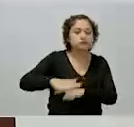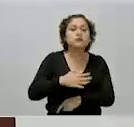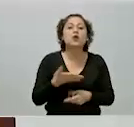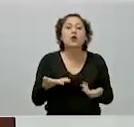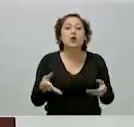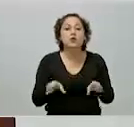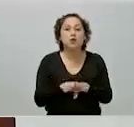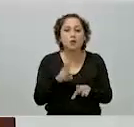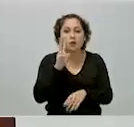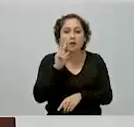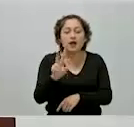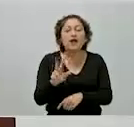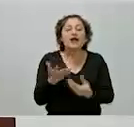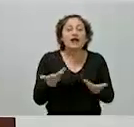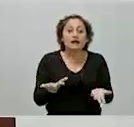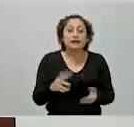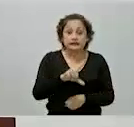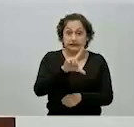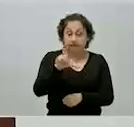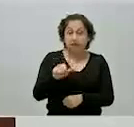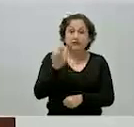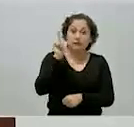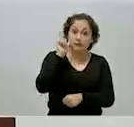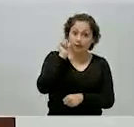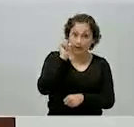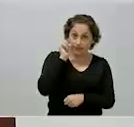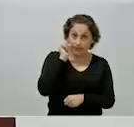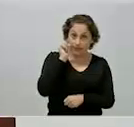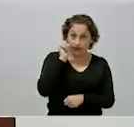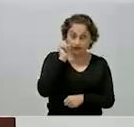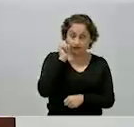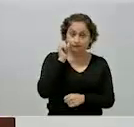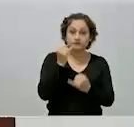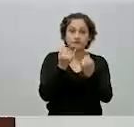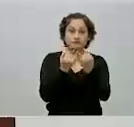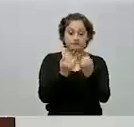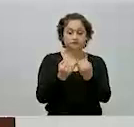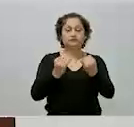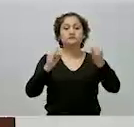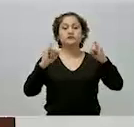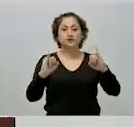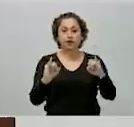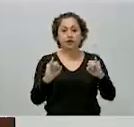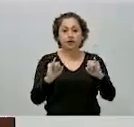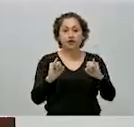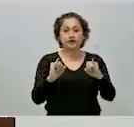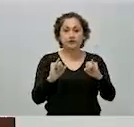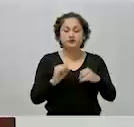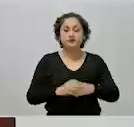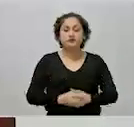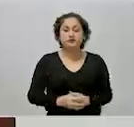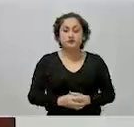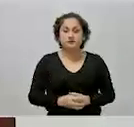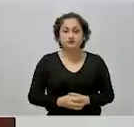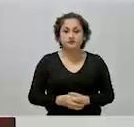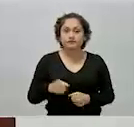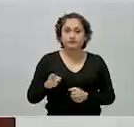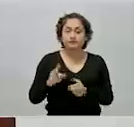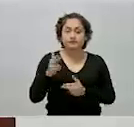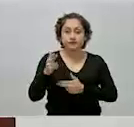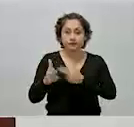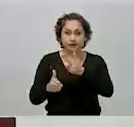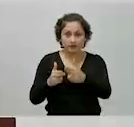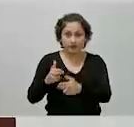Mañana vamos a inaugurar el Tren Metropolitano